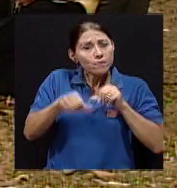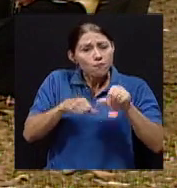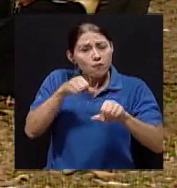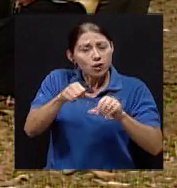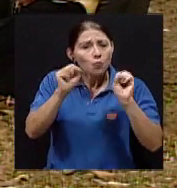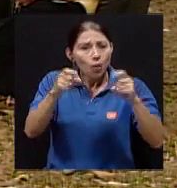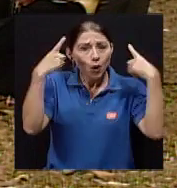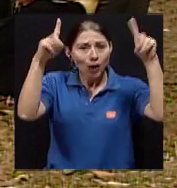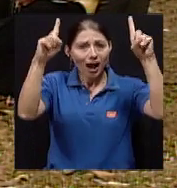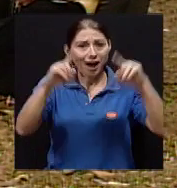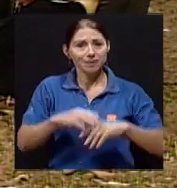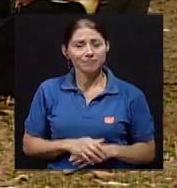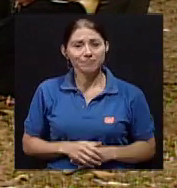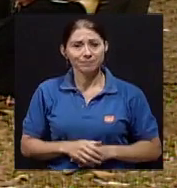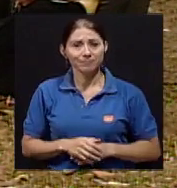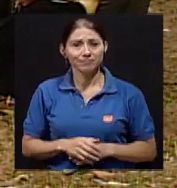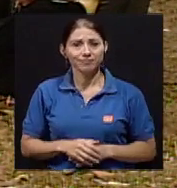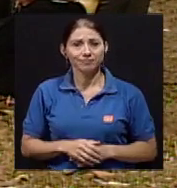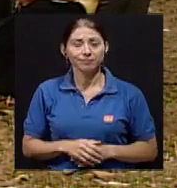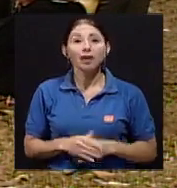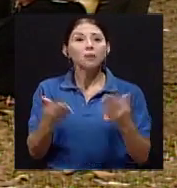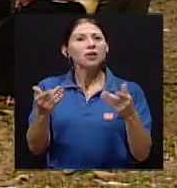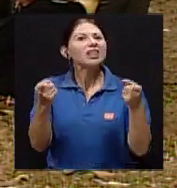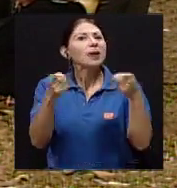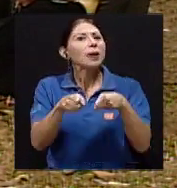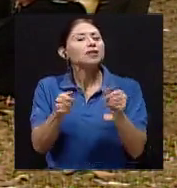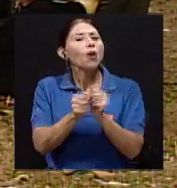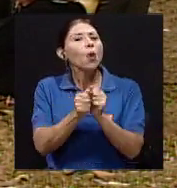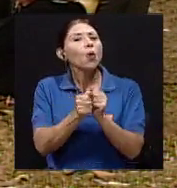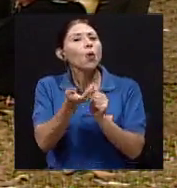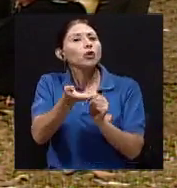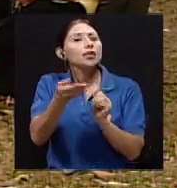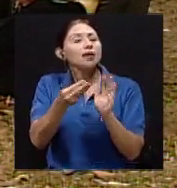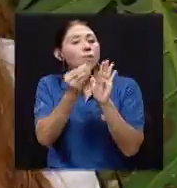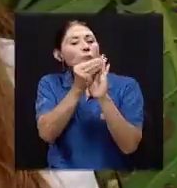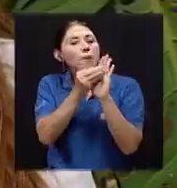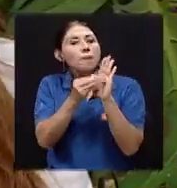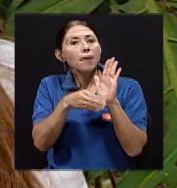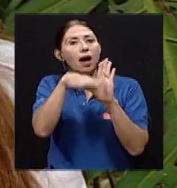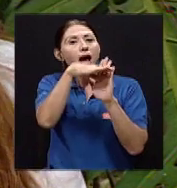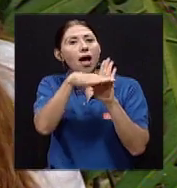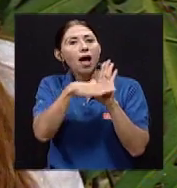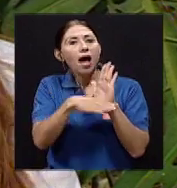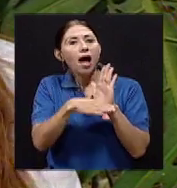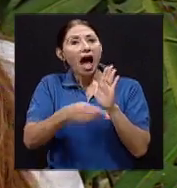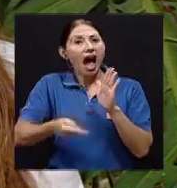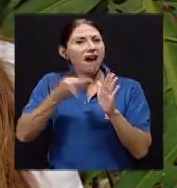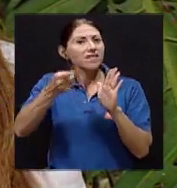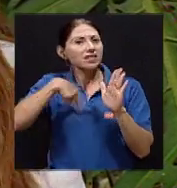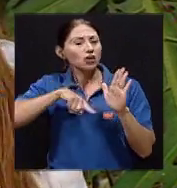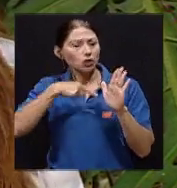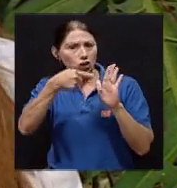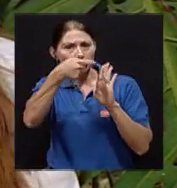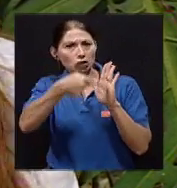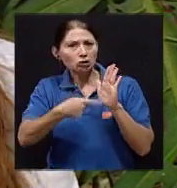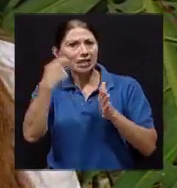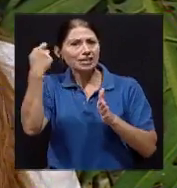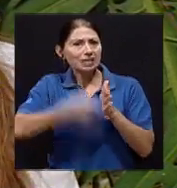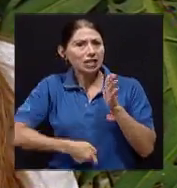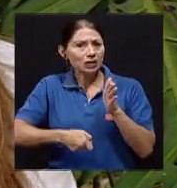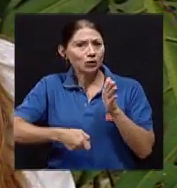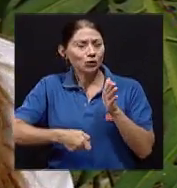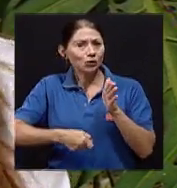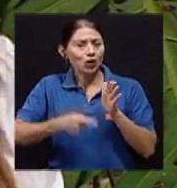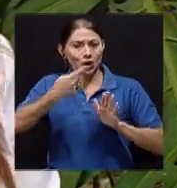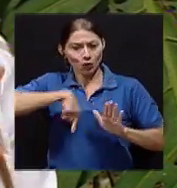mi objetivo, lo voy a lograr, ¿verdad? ¿Y qué pasa también con esa lista? Porque a veces somos como muy estrictos y a veces nos autosaboteamos, como